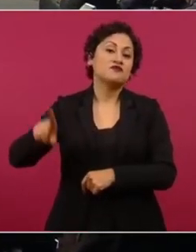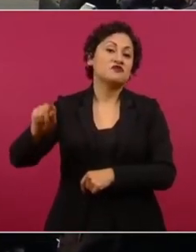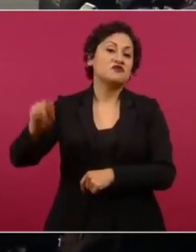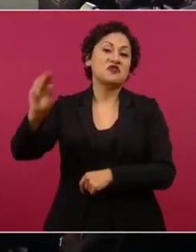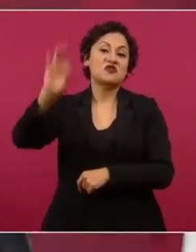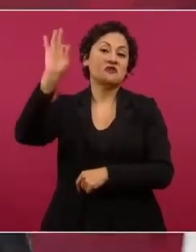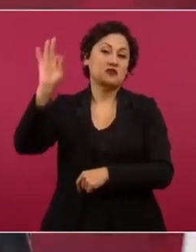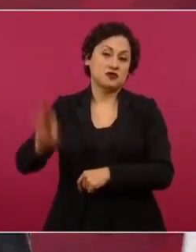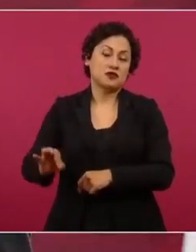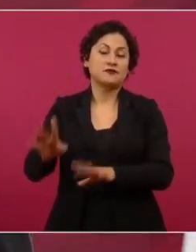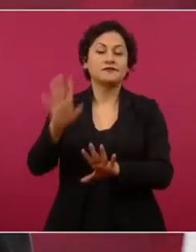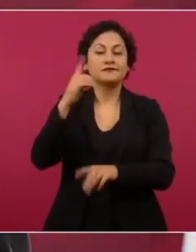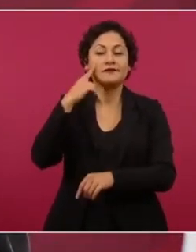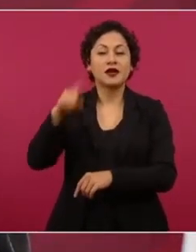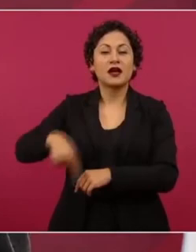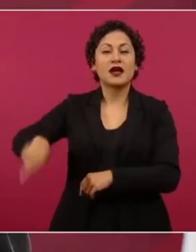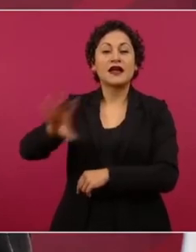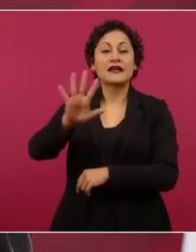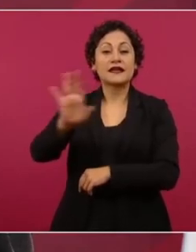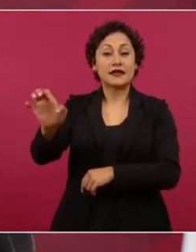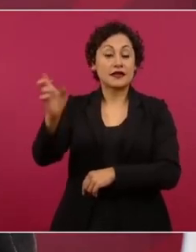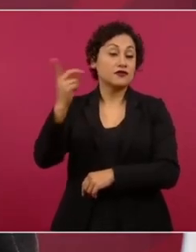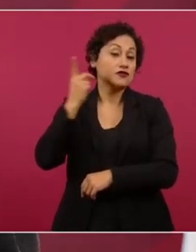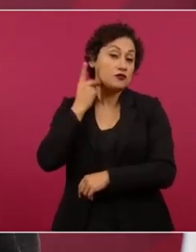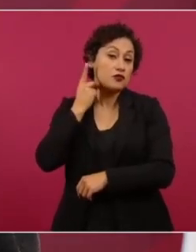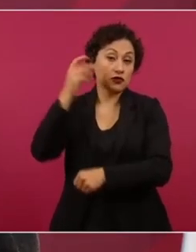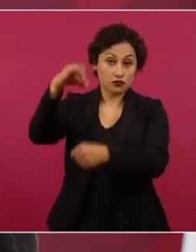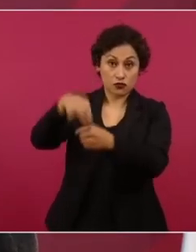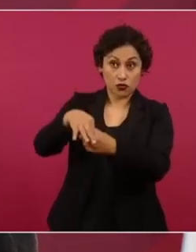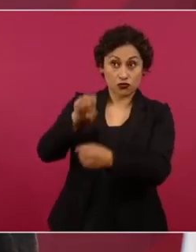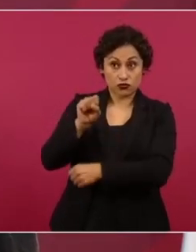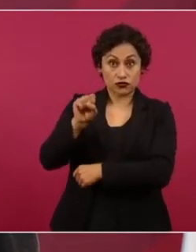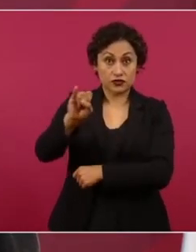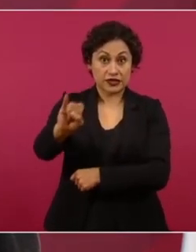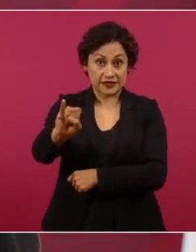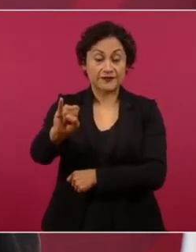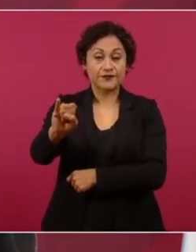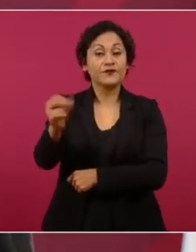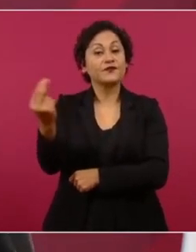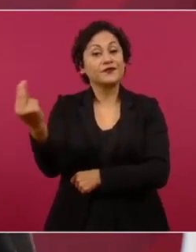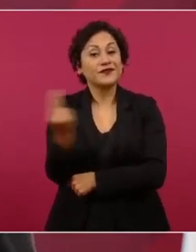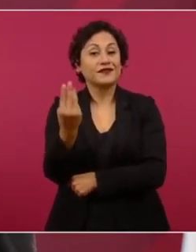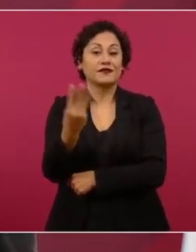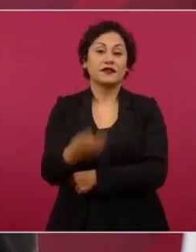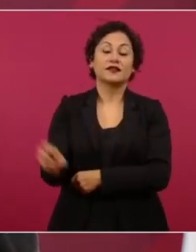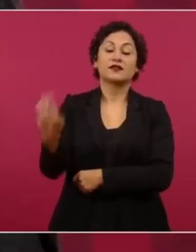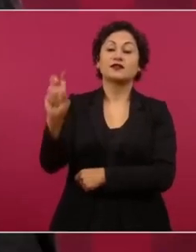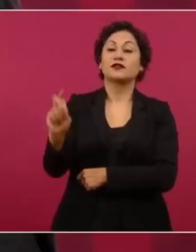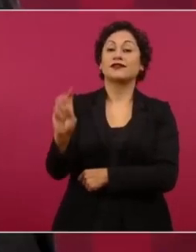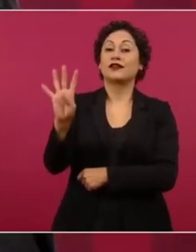es decir, de 500 votos, 334